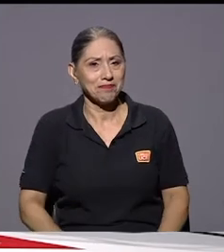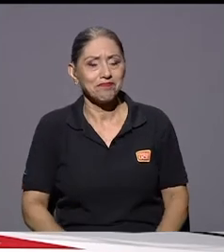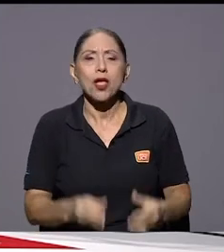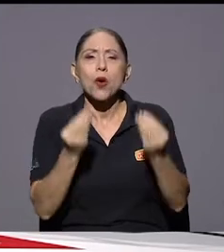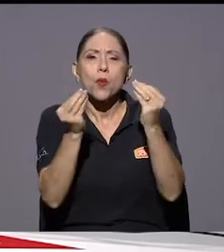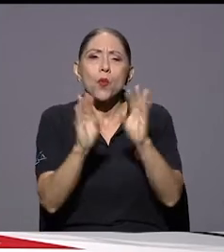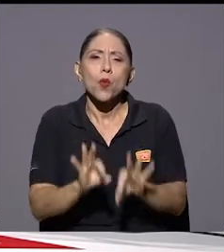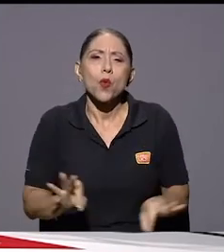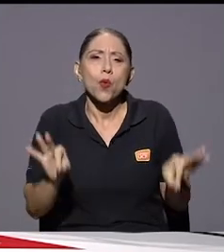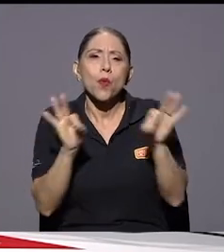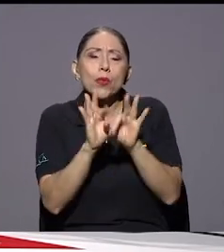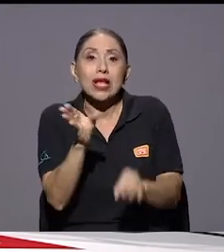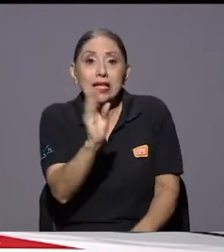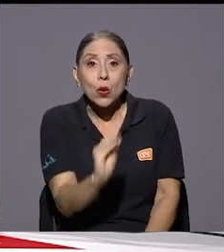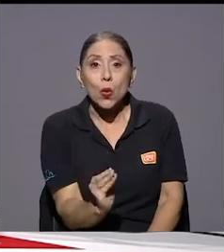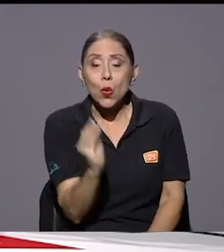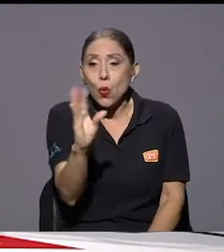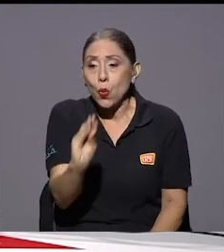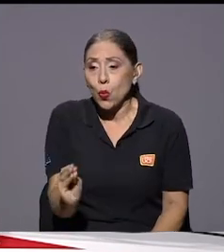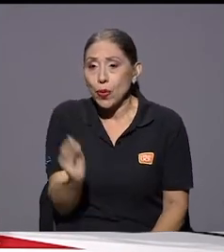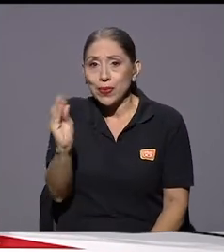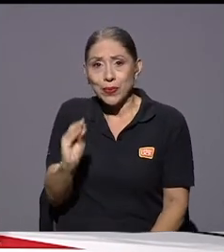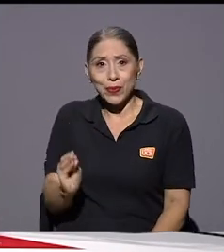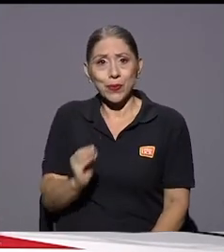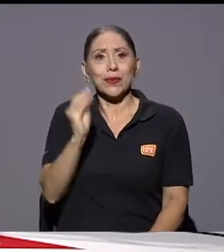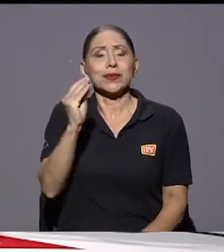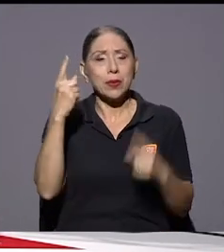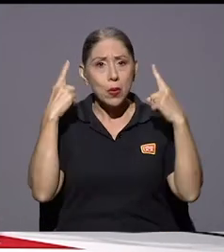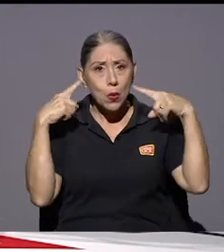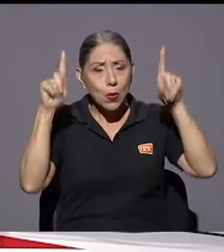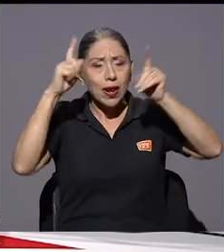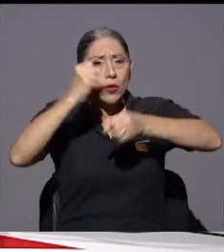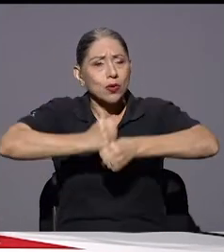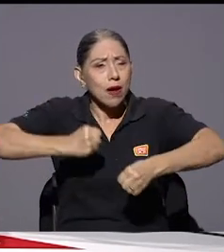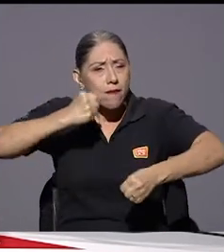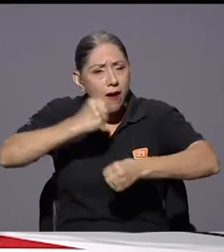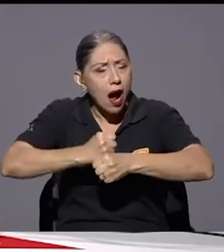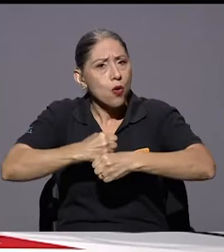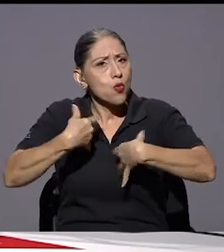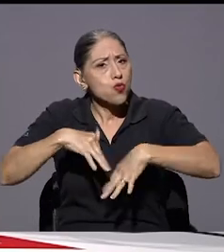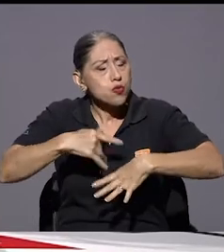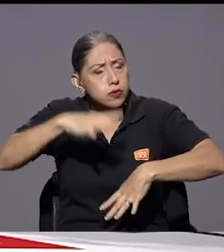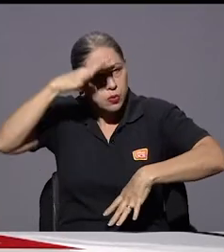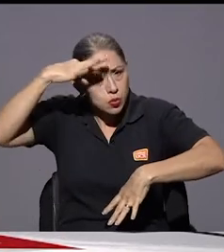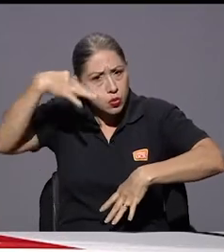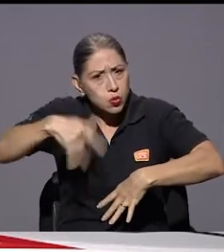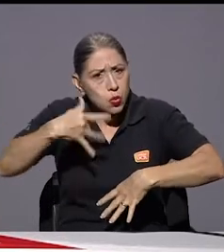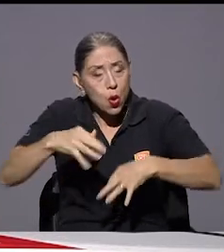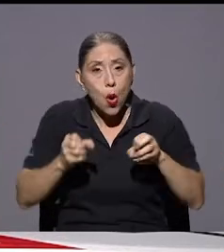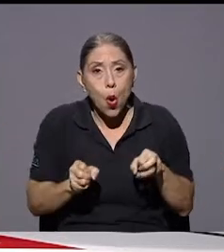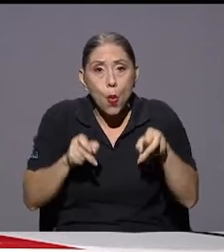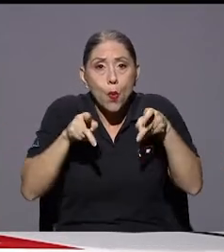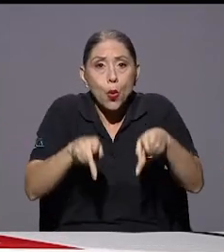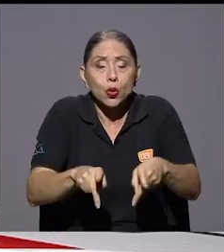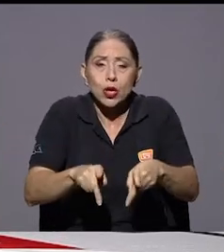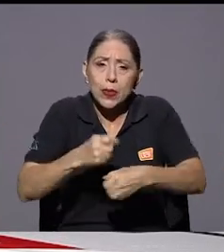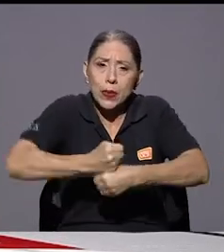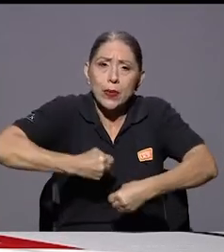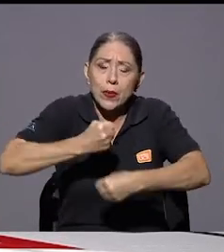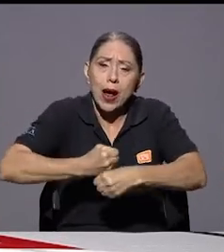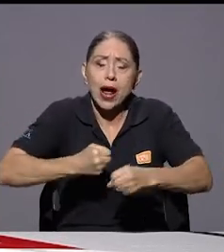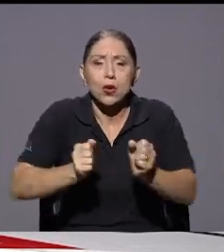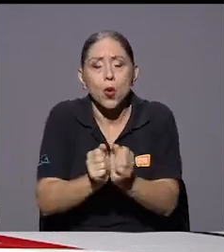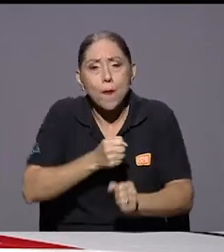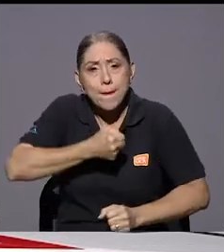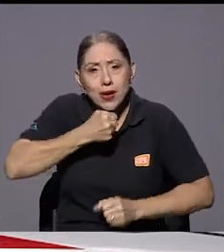juventudes han logrado hacer desde un trabajo muy concienzudo la oportunidad única de desarrollar un